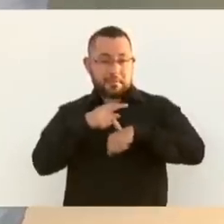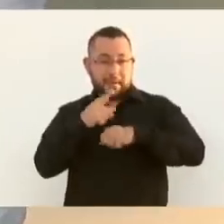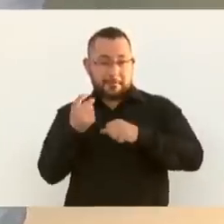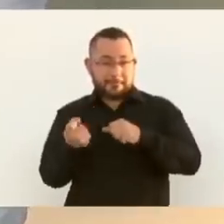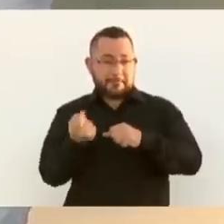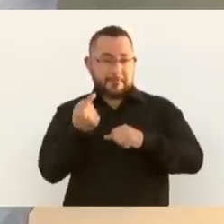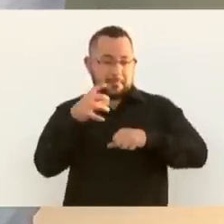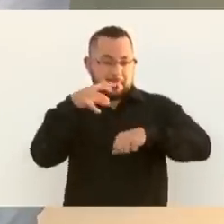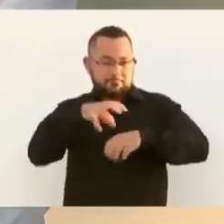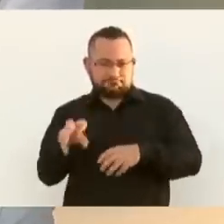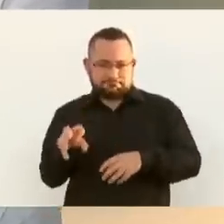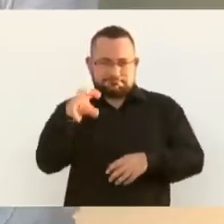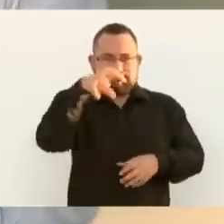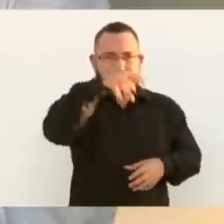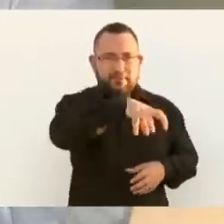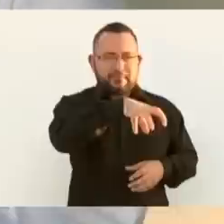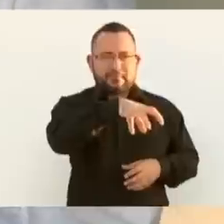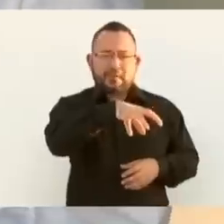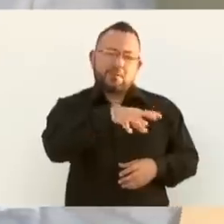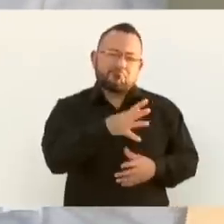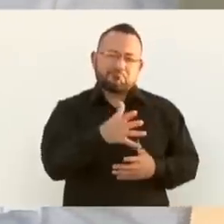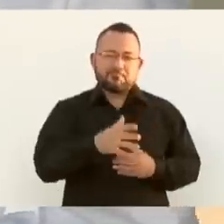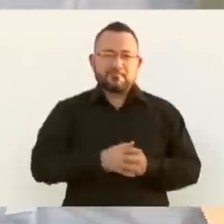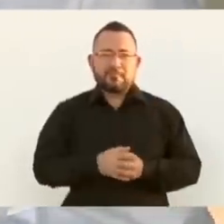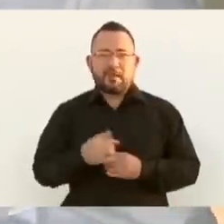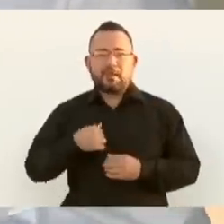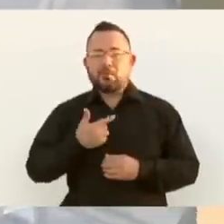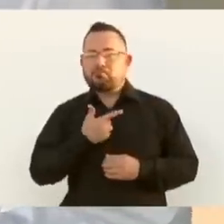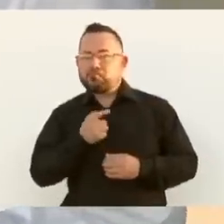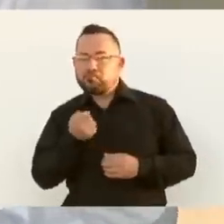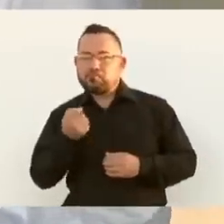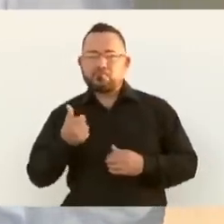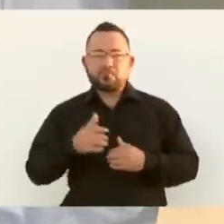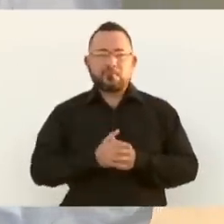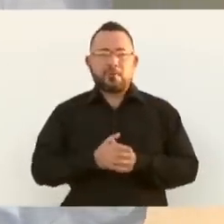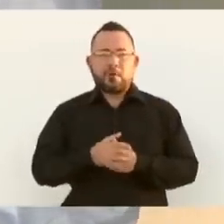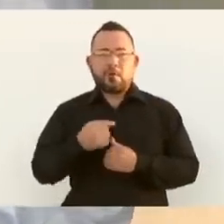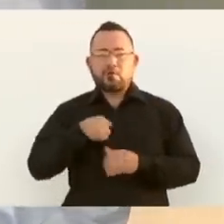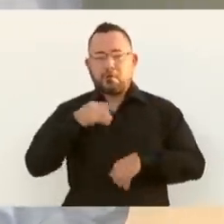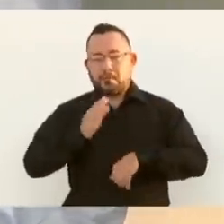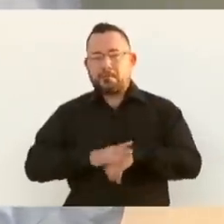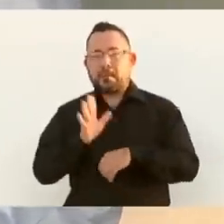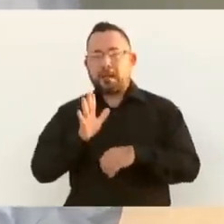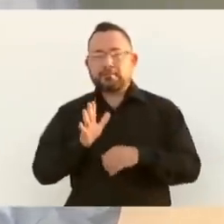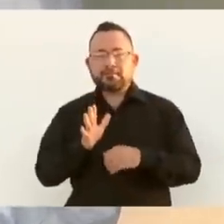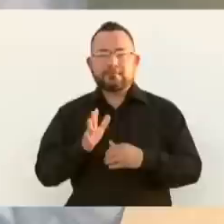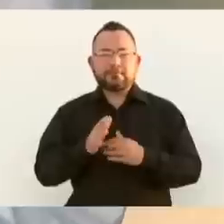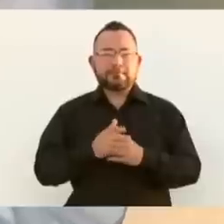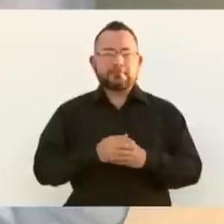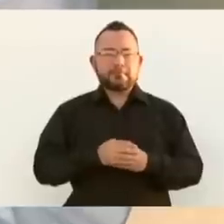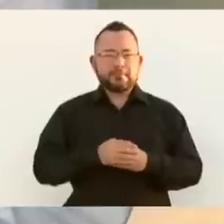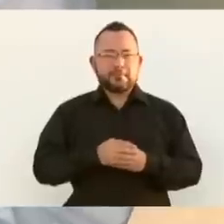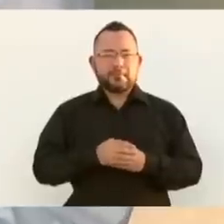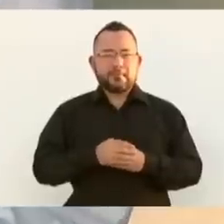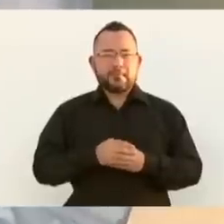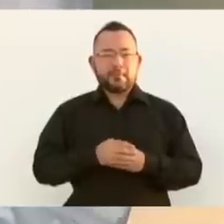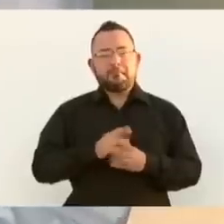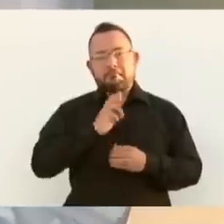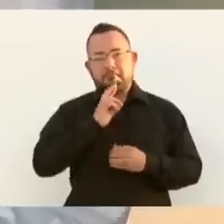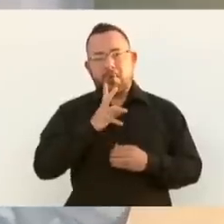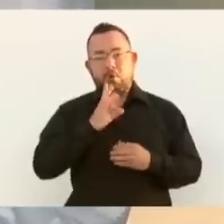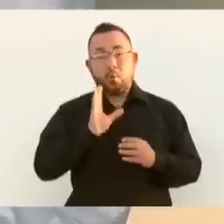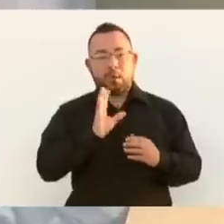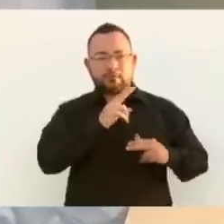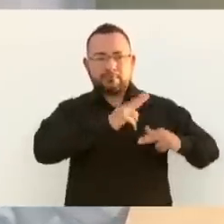me gusta eso, soy más partidario de terminar las obras